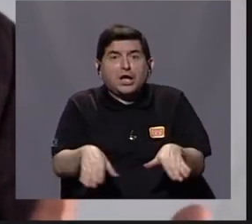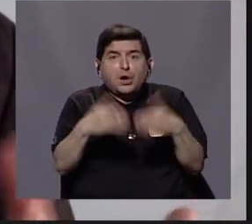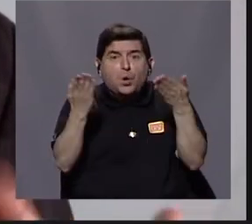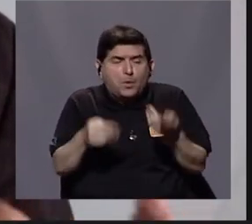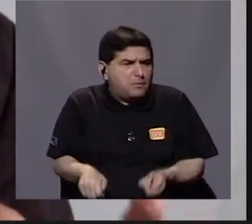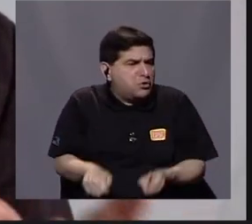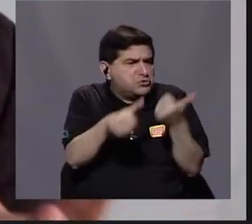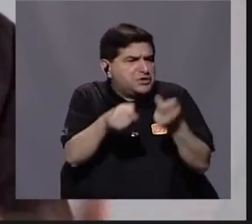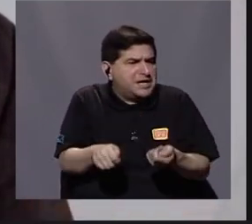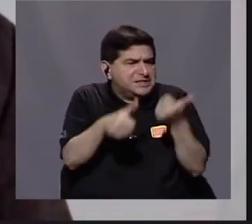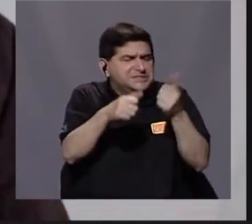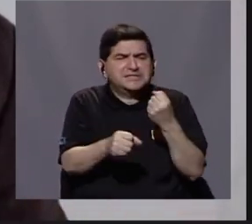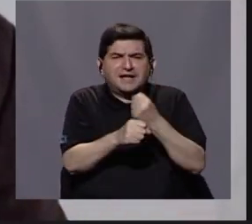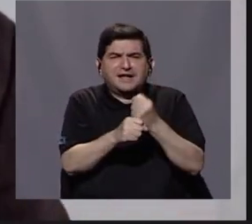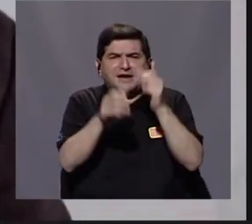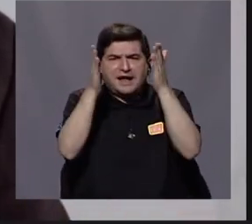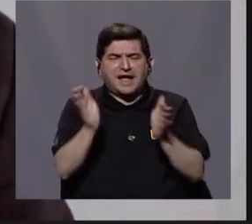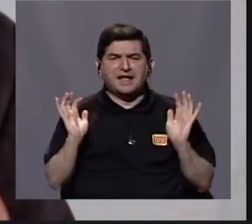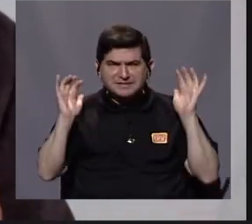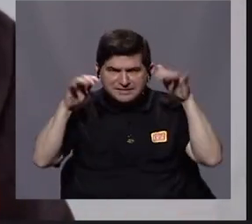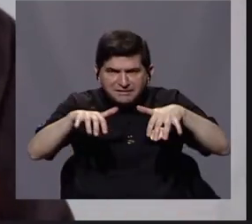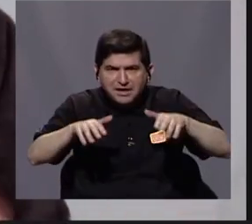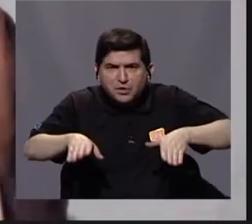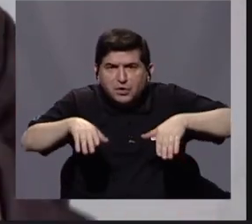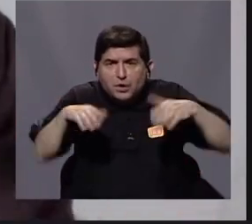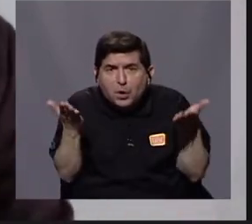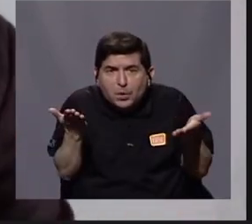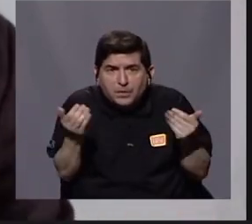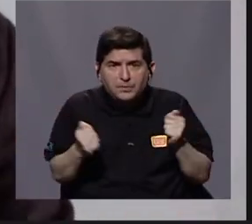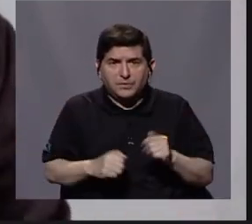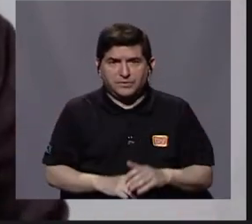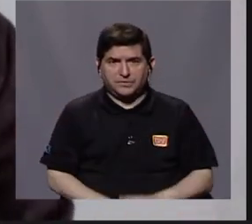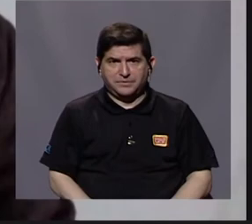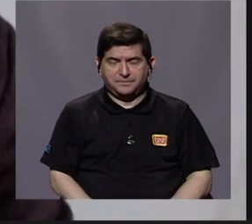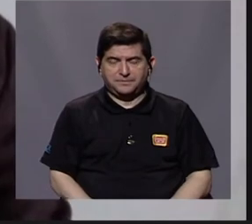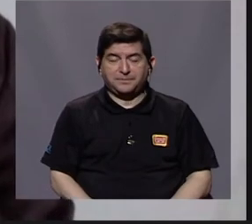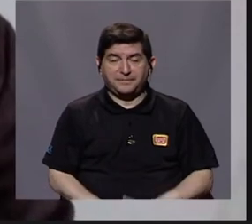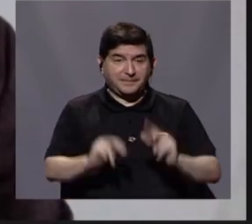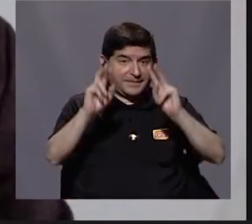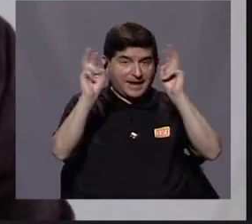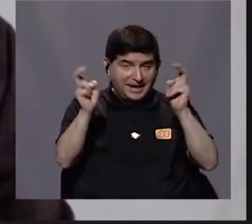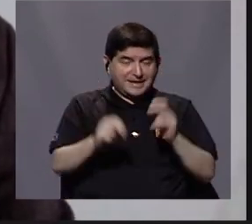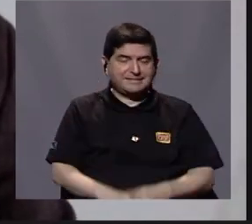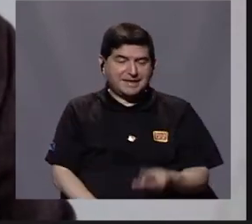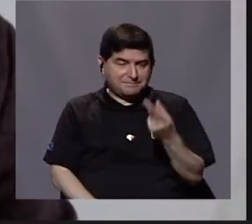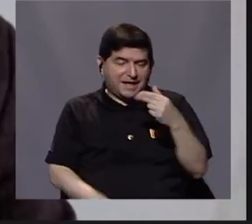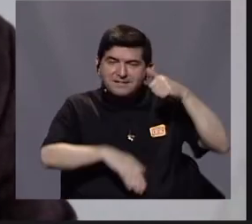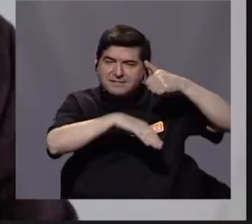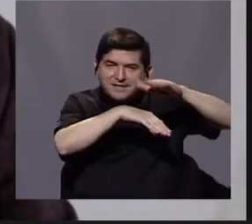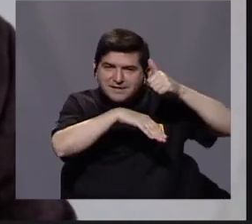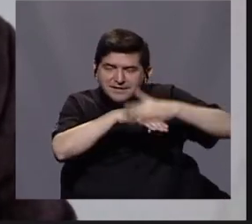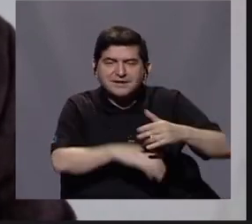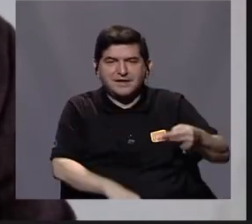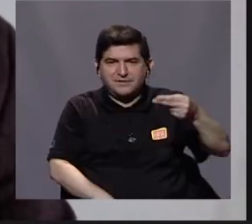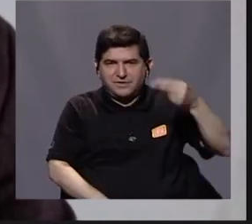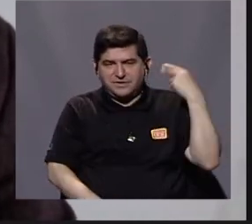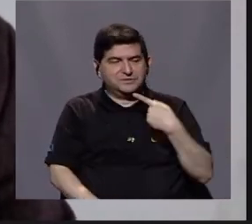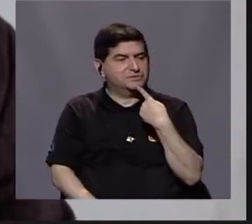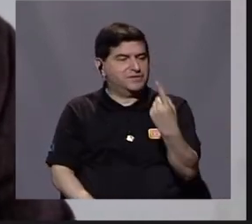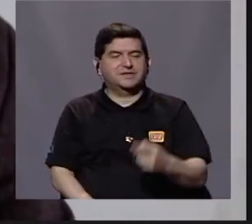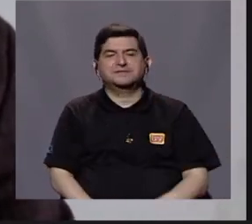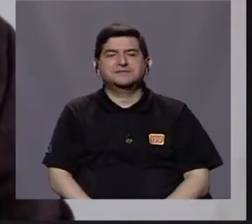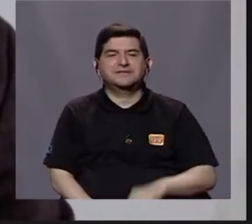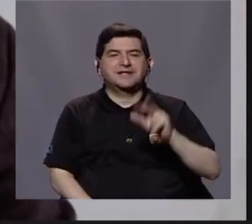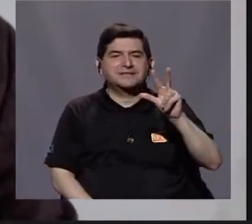ser expulsores de trabajadores migrantes? Pues bien, inclusive, sobre el tema de las remesas, históricamente se ha dicho que